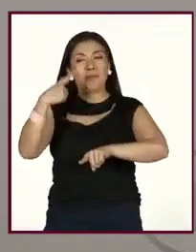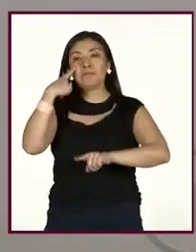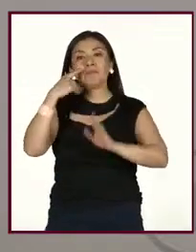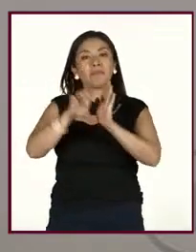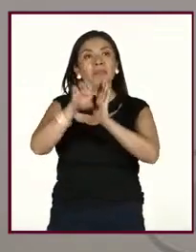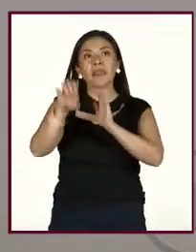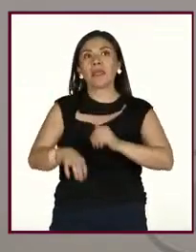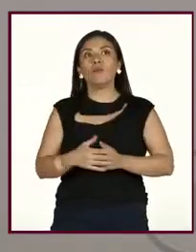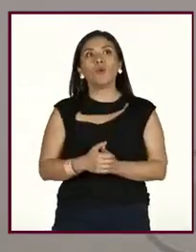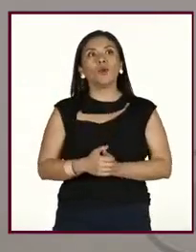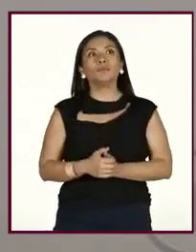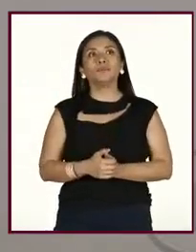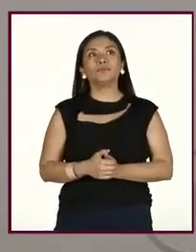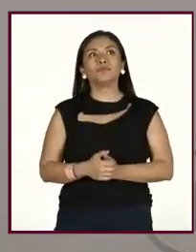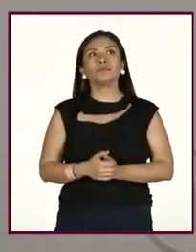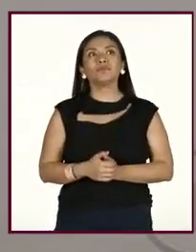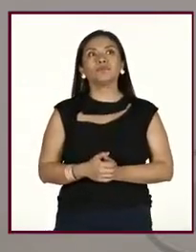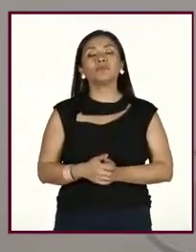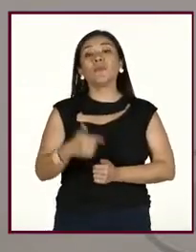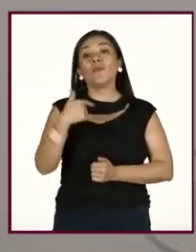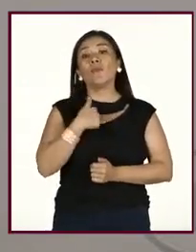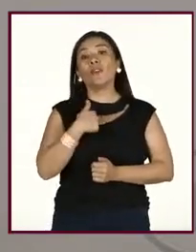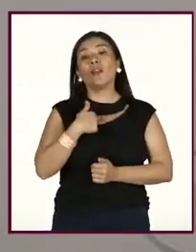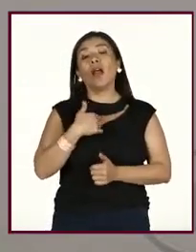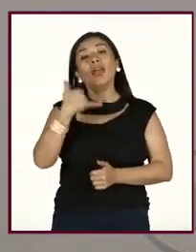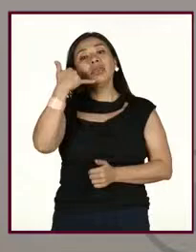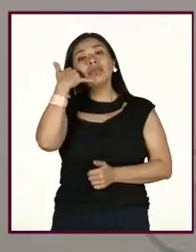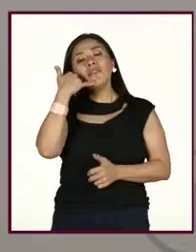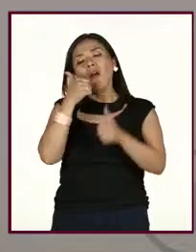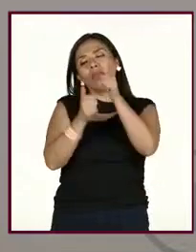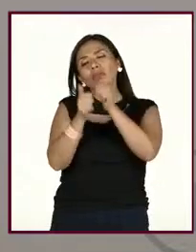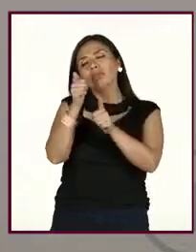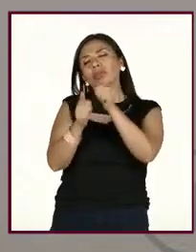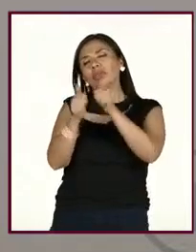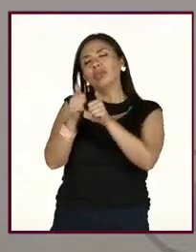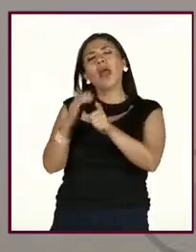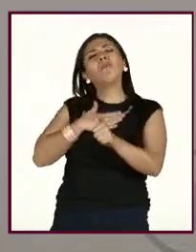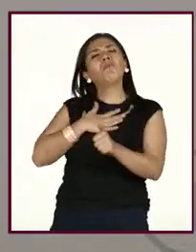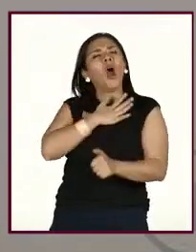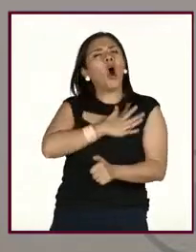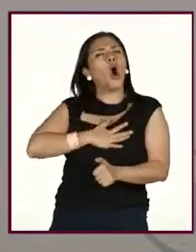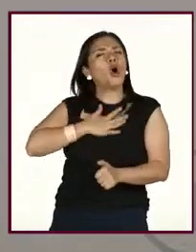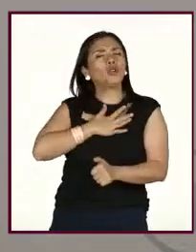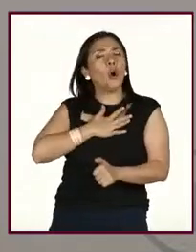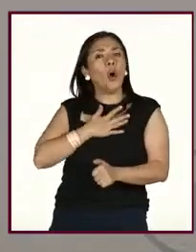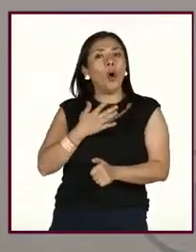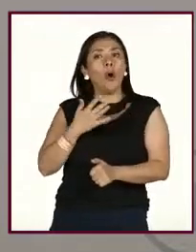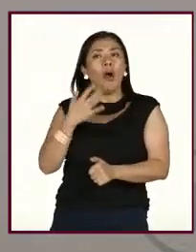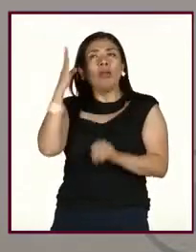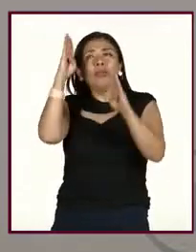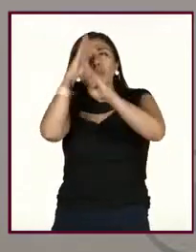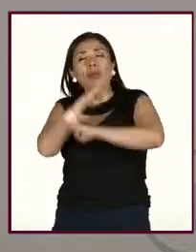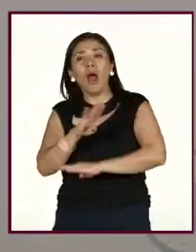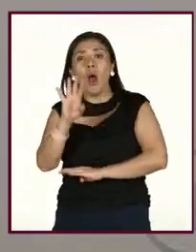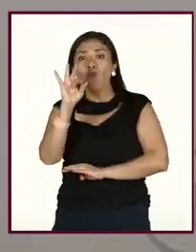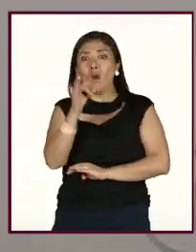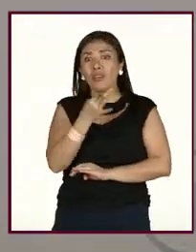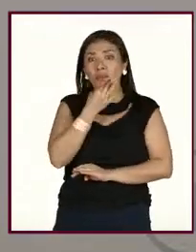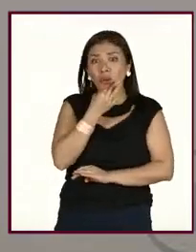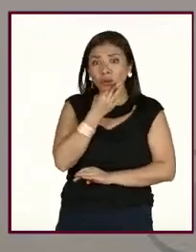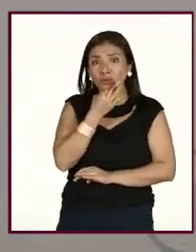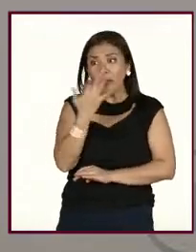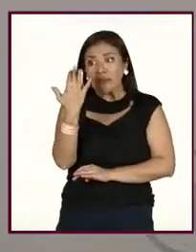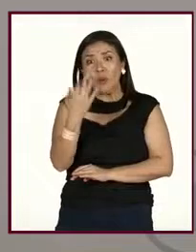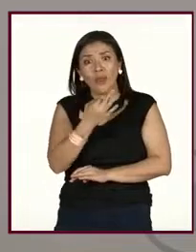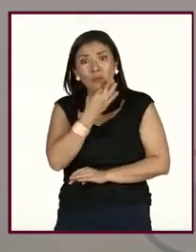ejemplo, o sea, quedarme también viendo el celular como ocio 40, 50 minutos, media hora,